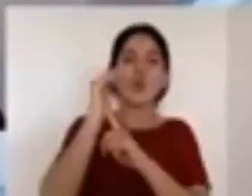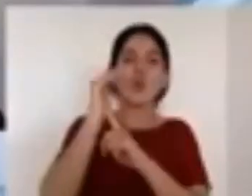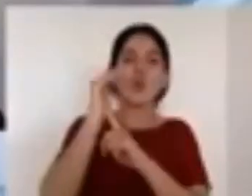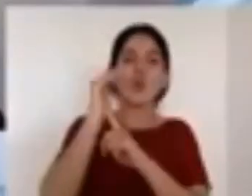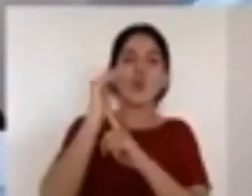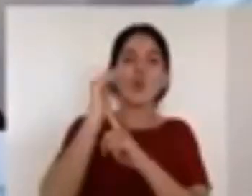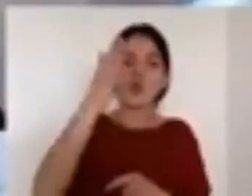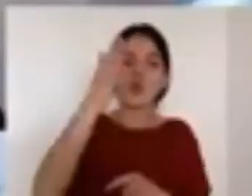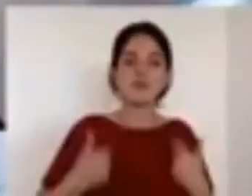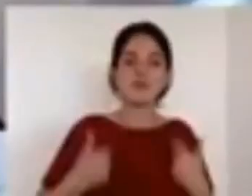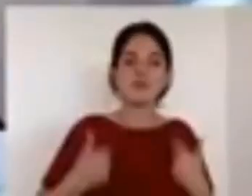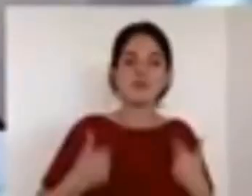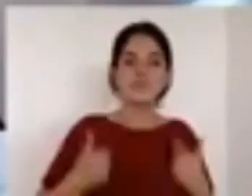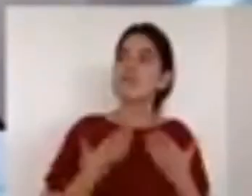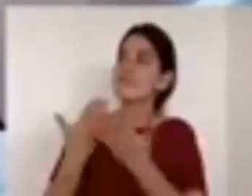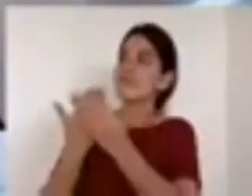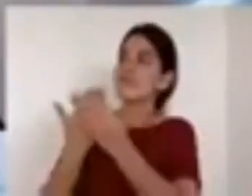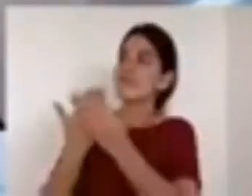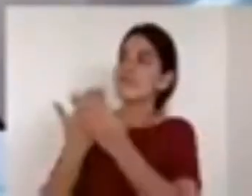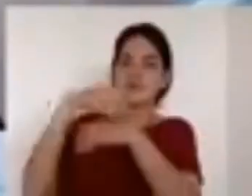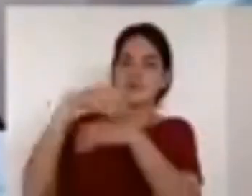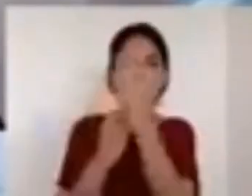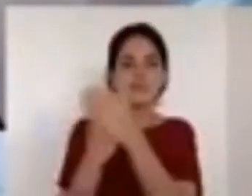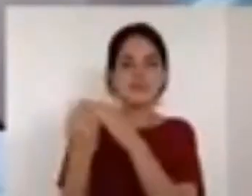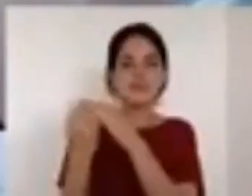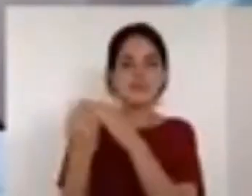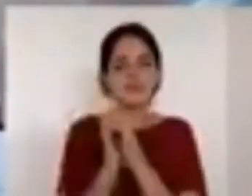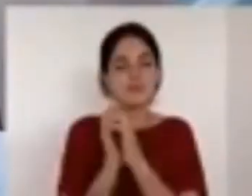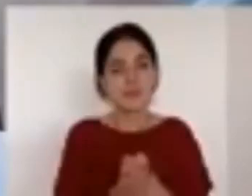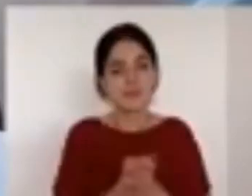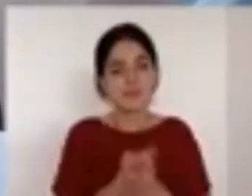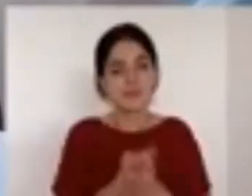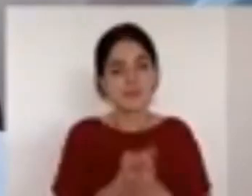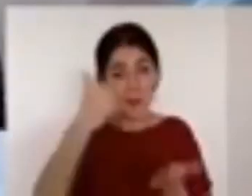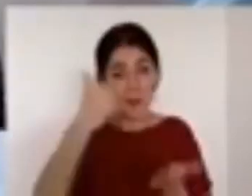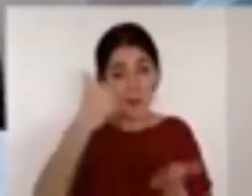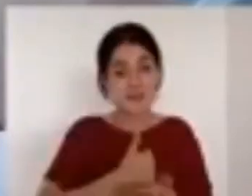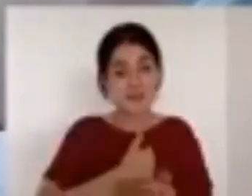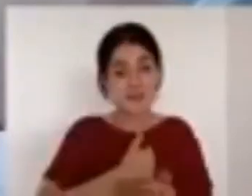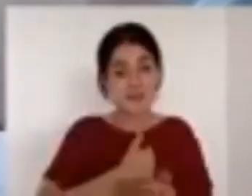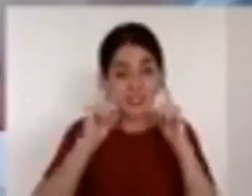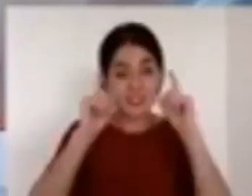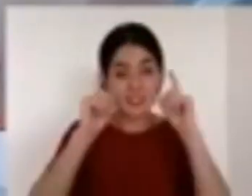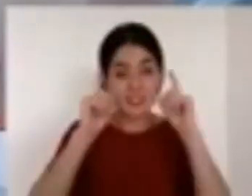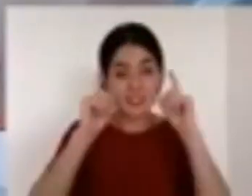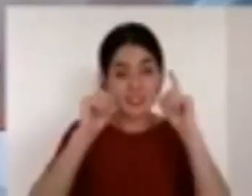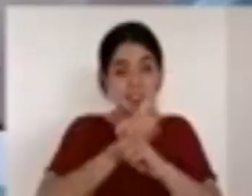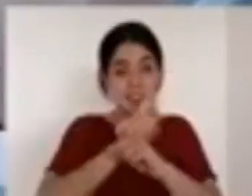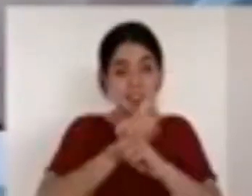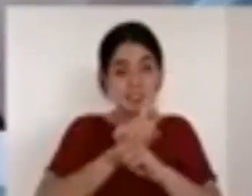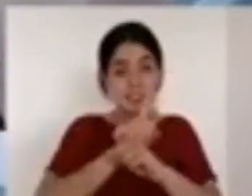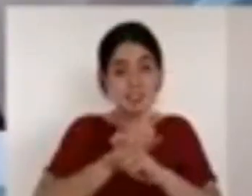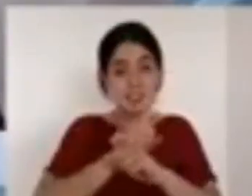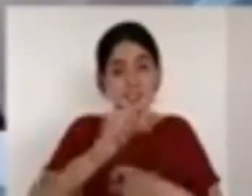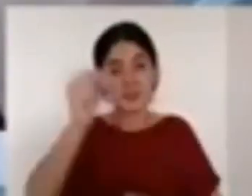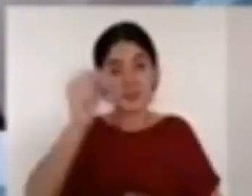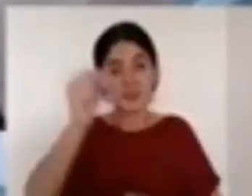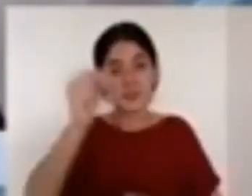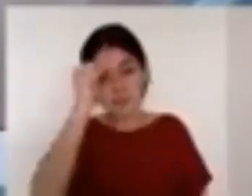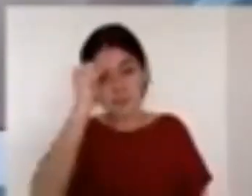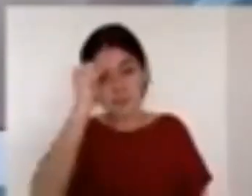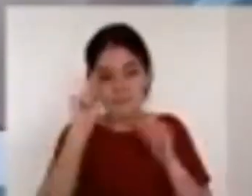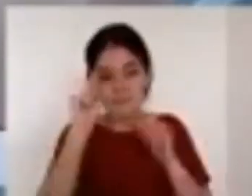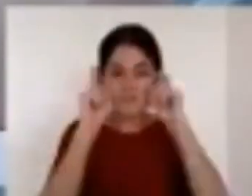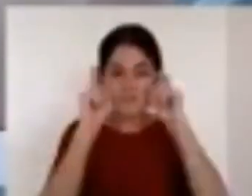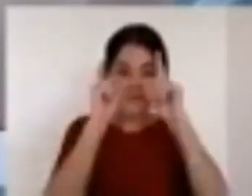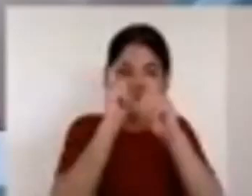me alegro poder compartir con ustedes esta reflexión perdonen lo largo de ella pero